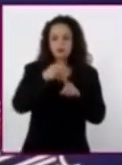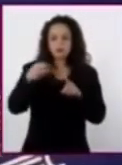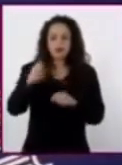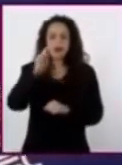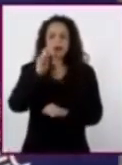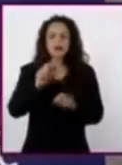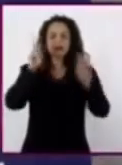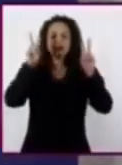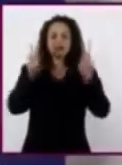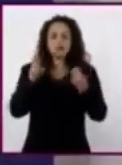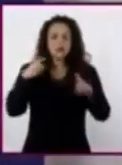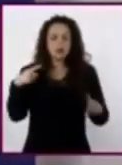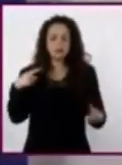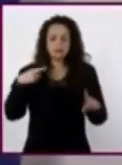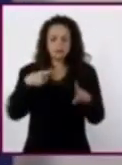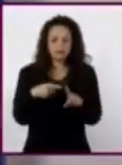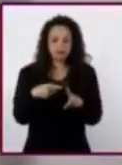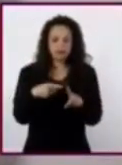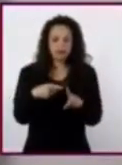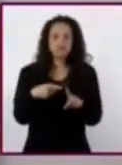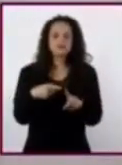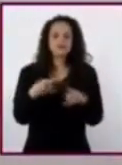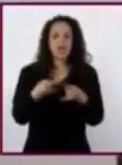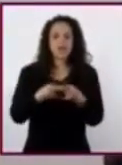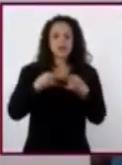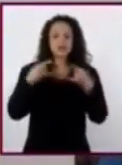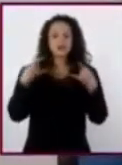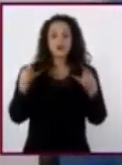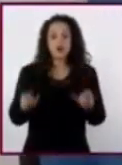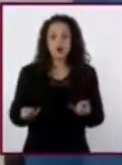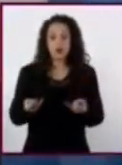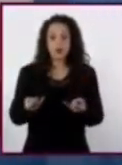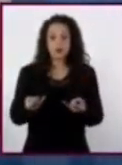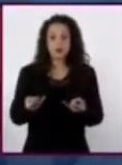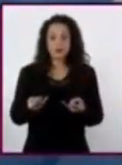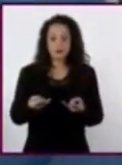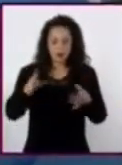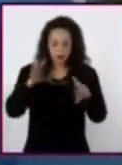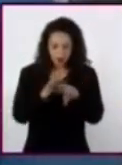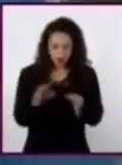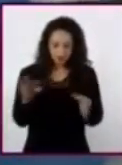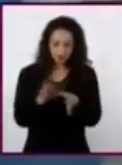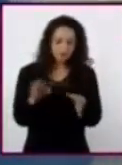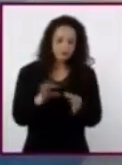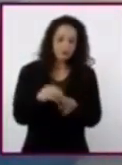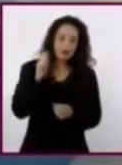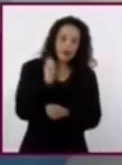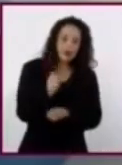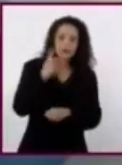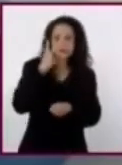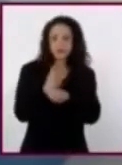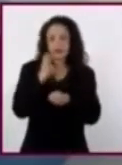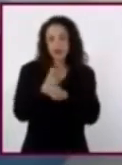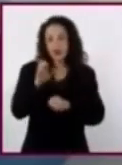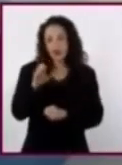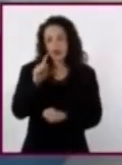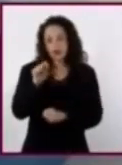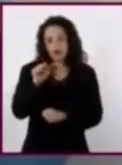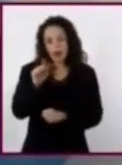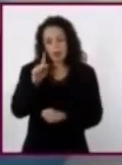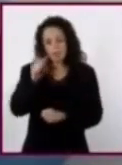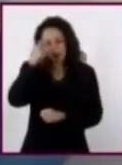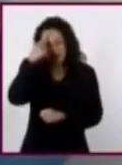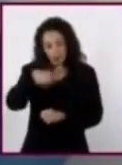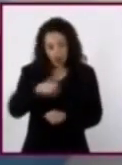un tema perteneciente a la asignatura Historia en el que explicaremos la segunda etapa de la investigación